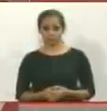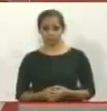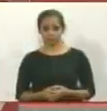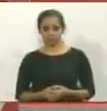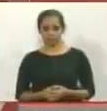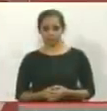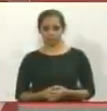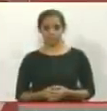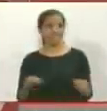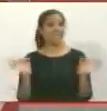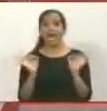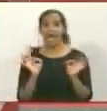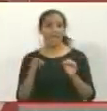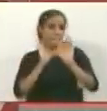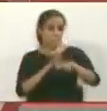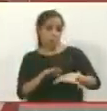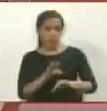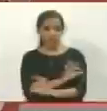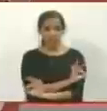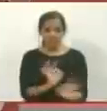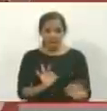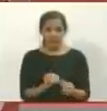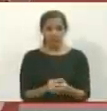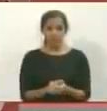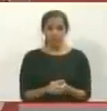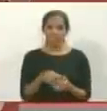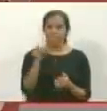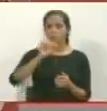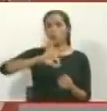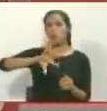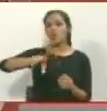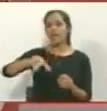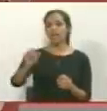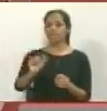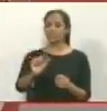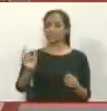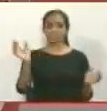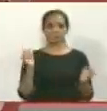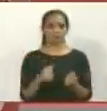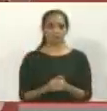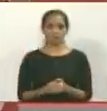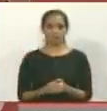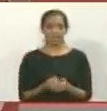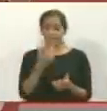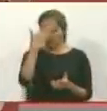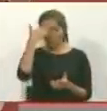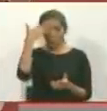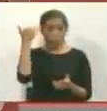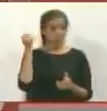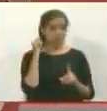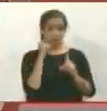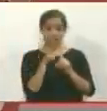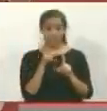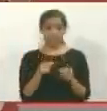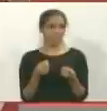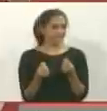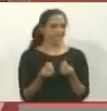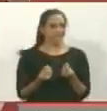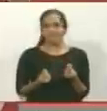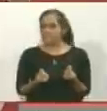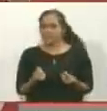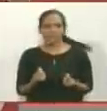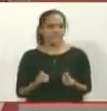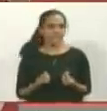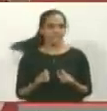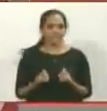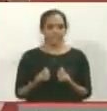que nadie lo sigue, que él es un ladroncito, no le pueden poner plata, se le olvidan los objetivos, porque lo que está pendiente es de robar.